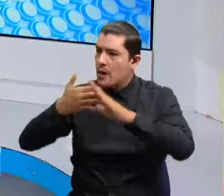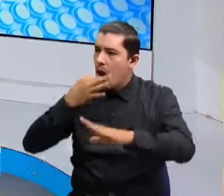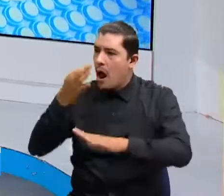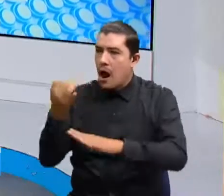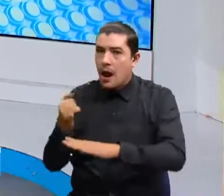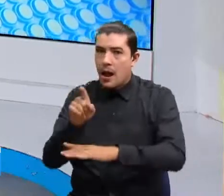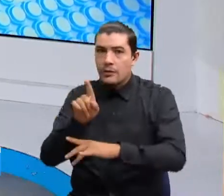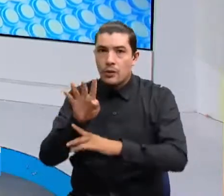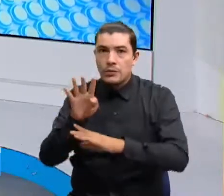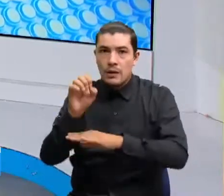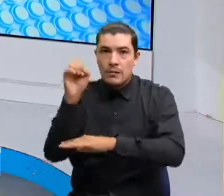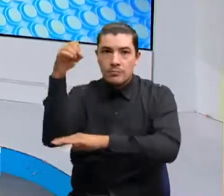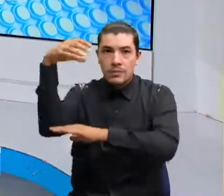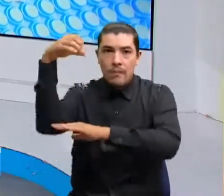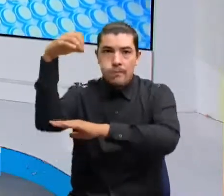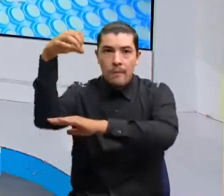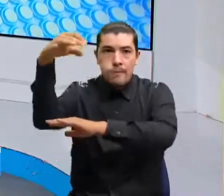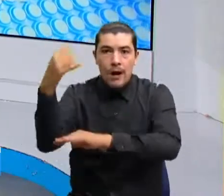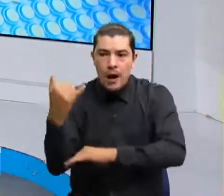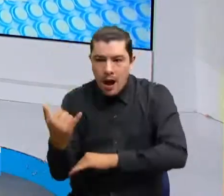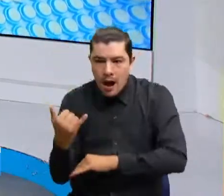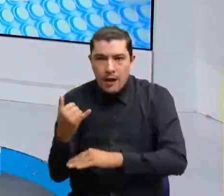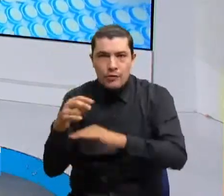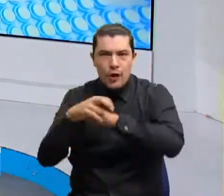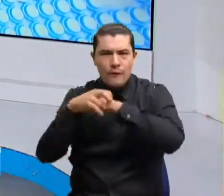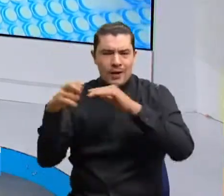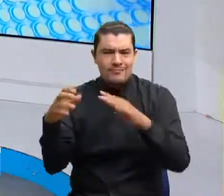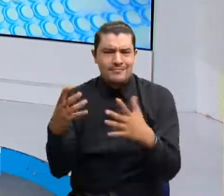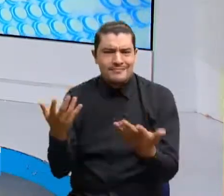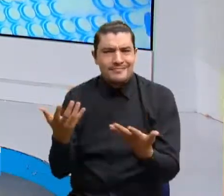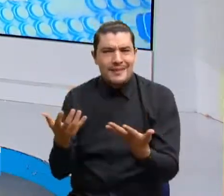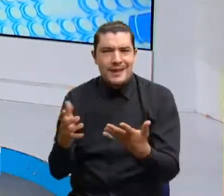fueron robados con sus lámparas. ¿Cómo se roban un poste, Carlos?